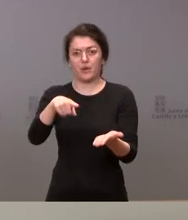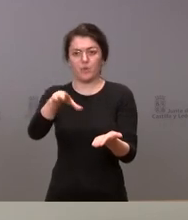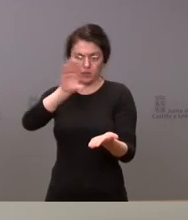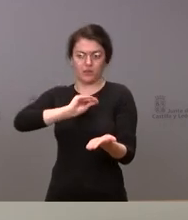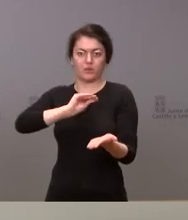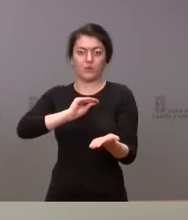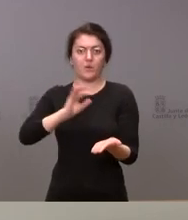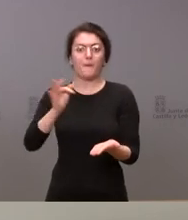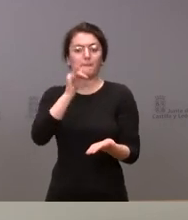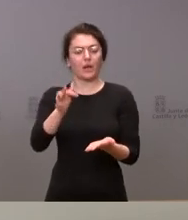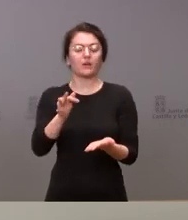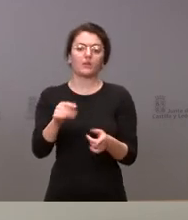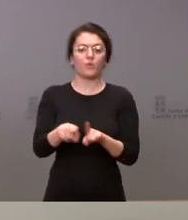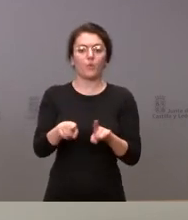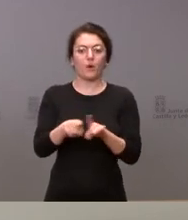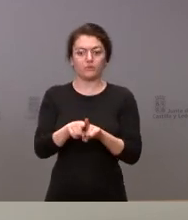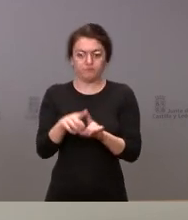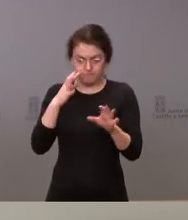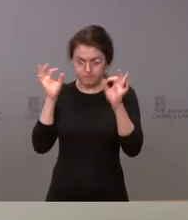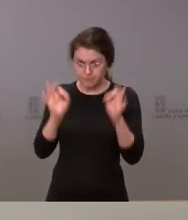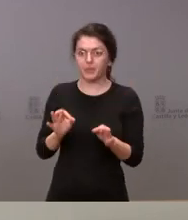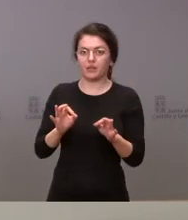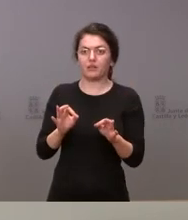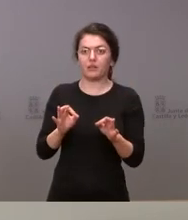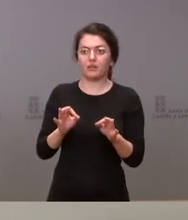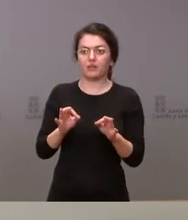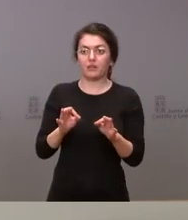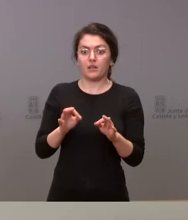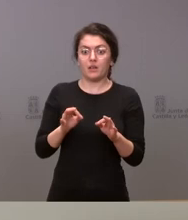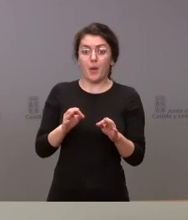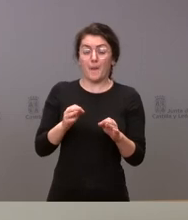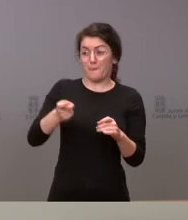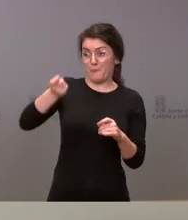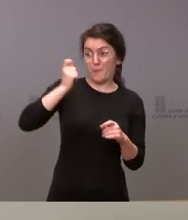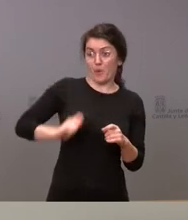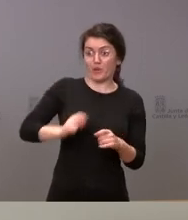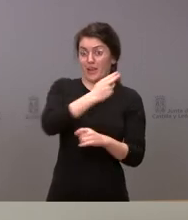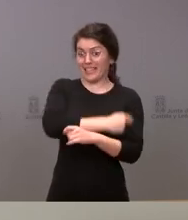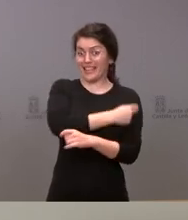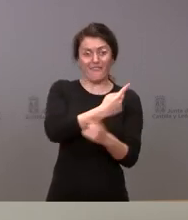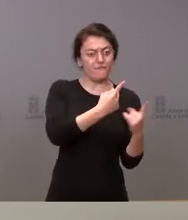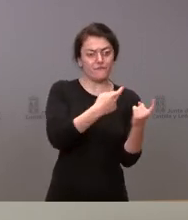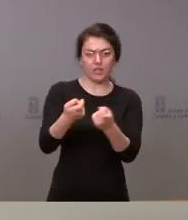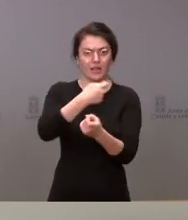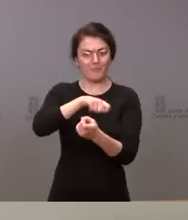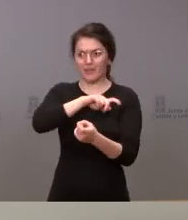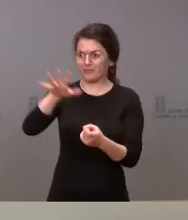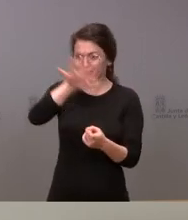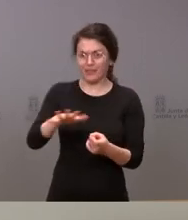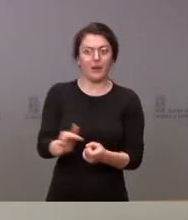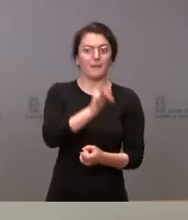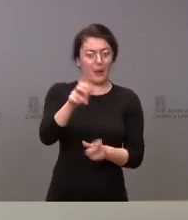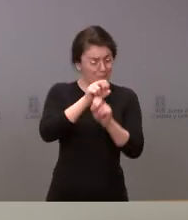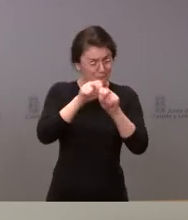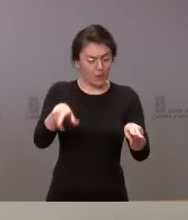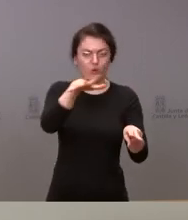reconocemos que hay una carencia de profesionales en toda la sanidad española y que está afectando de forma muy especial a las zonas periféricas y